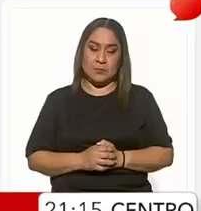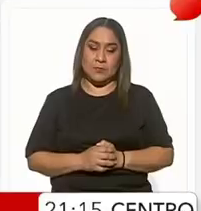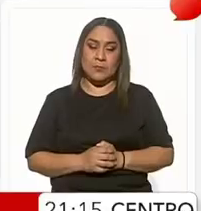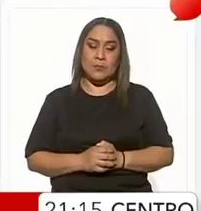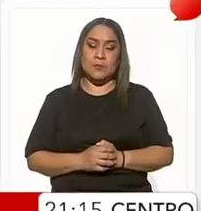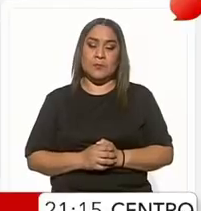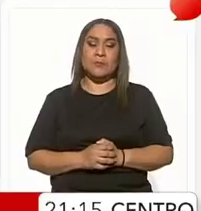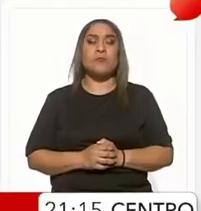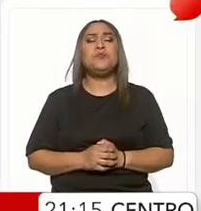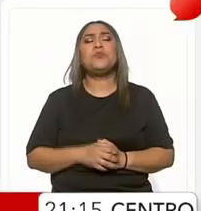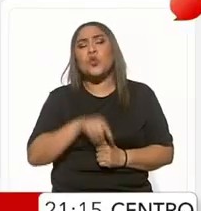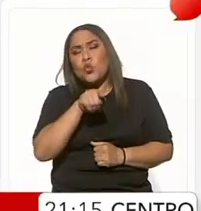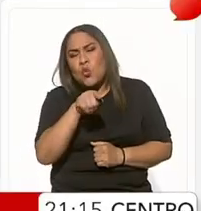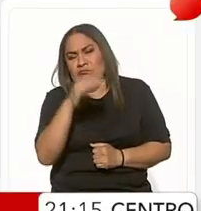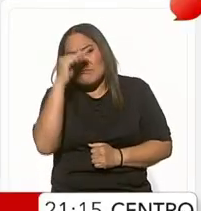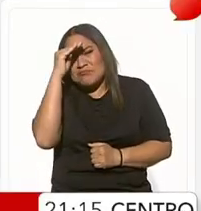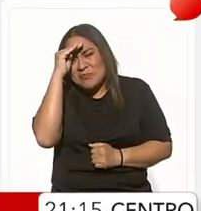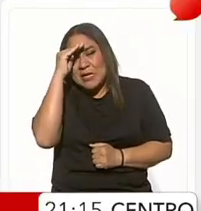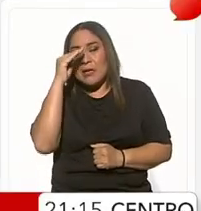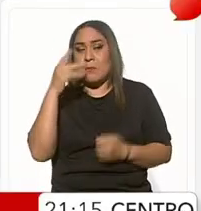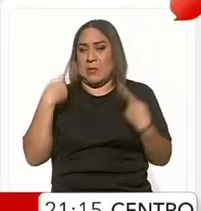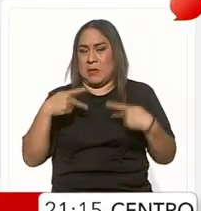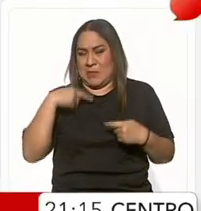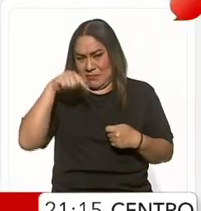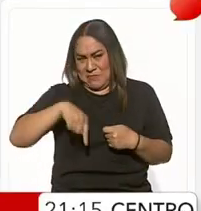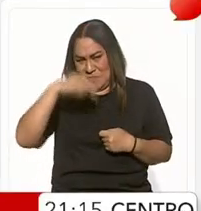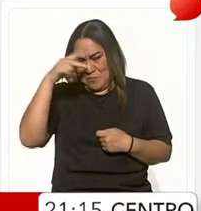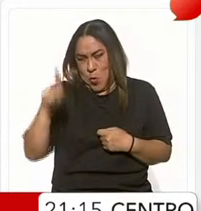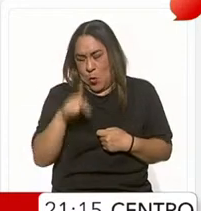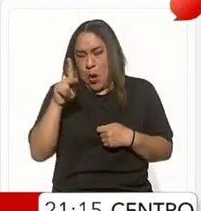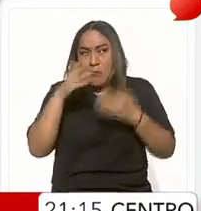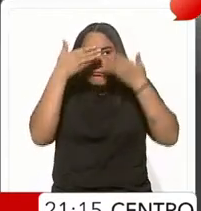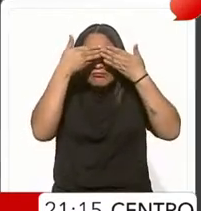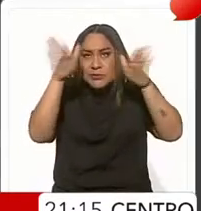¿Usted cree que la mentalidad del pueblo ha cambiado en este periodo?